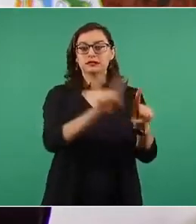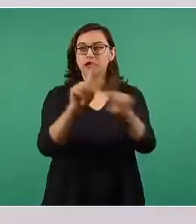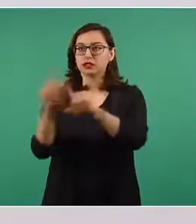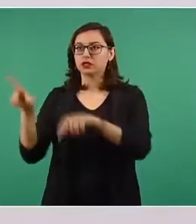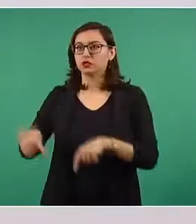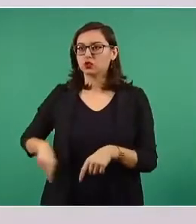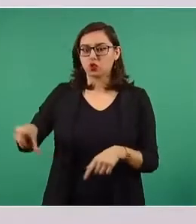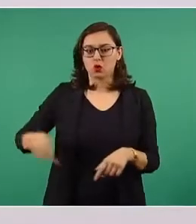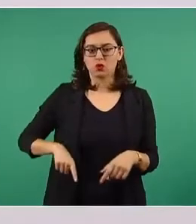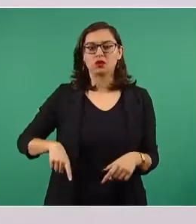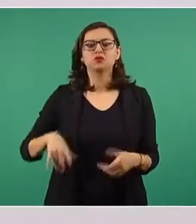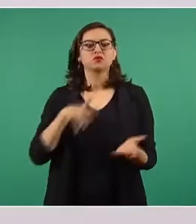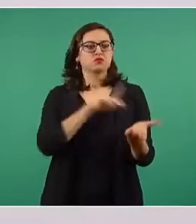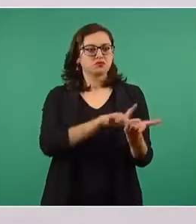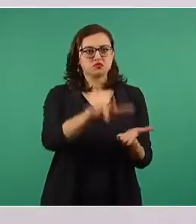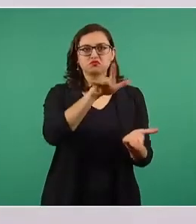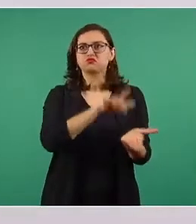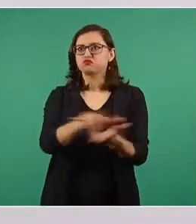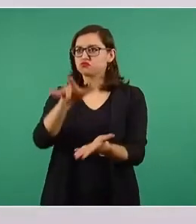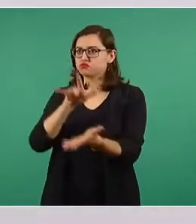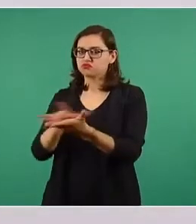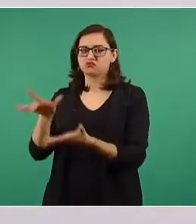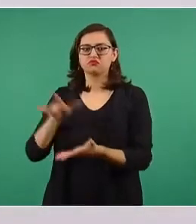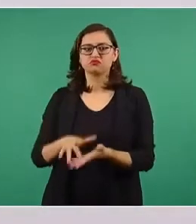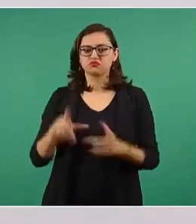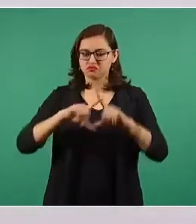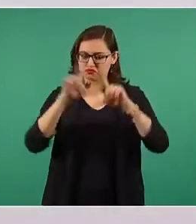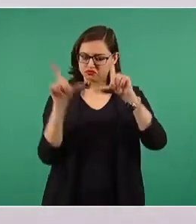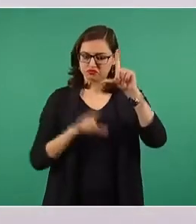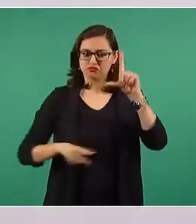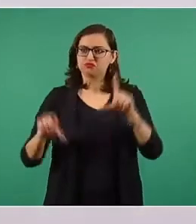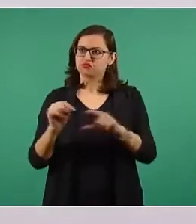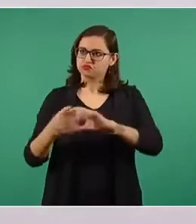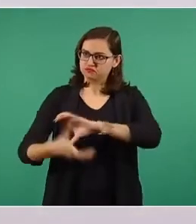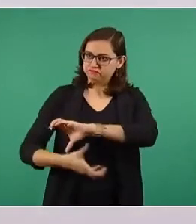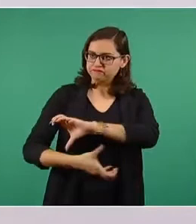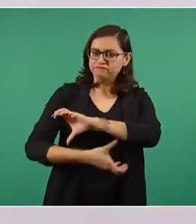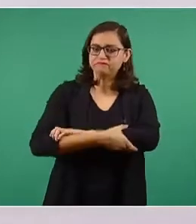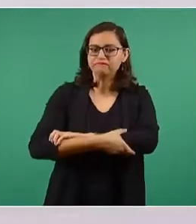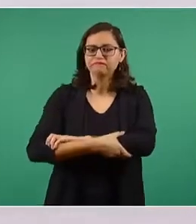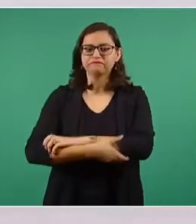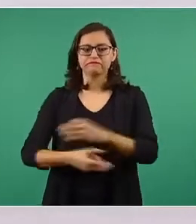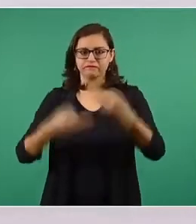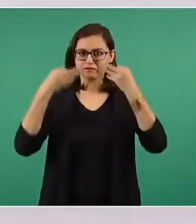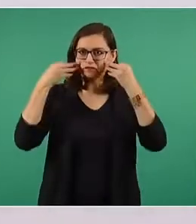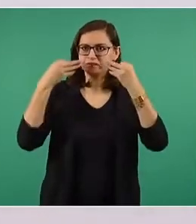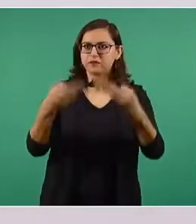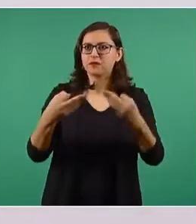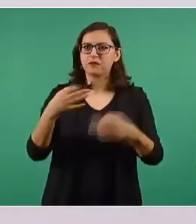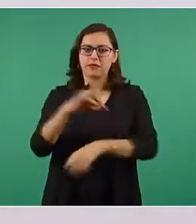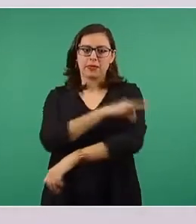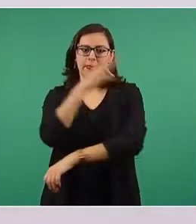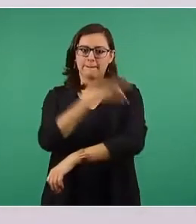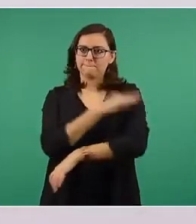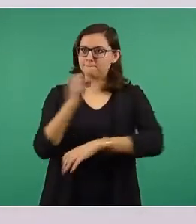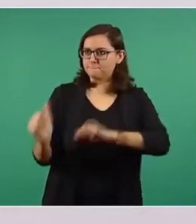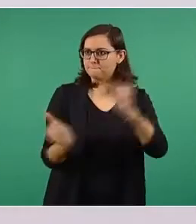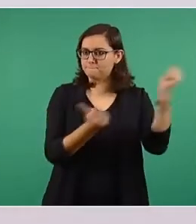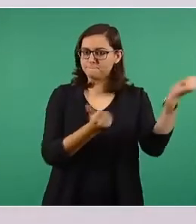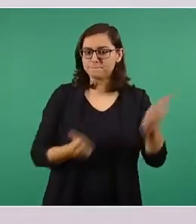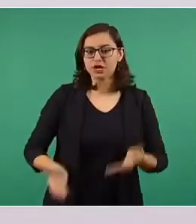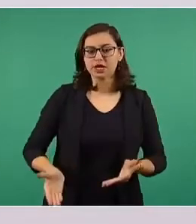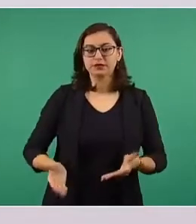su solidaridad con nuestro país, con México y con su pueblo.